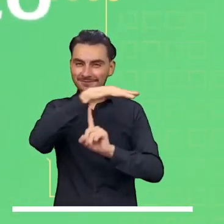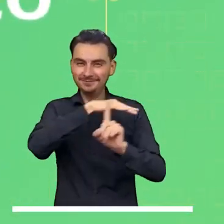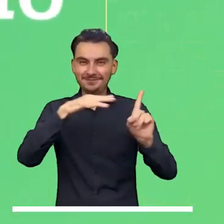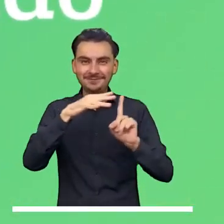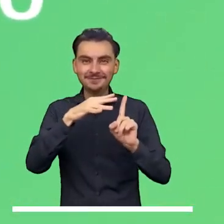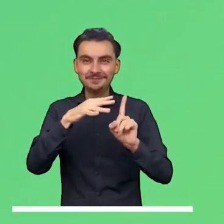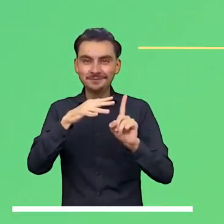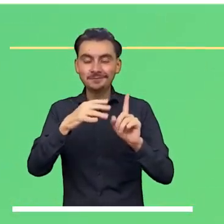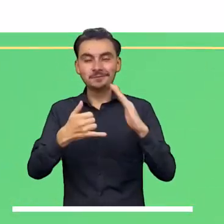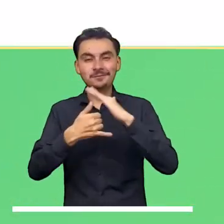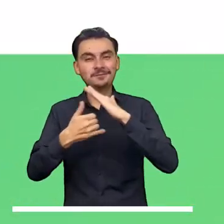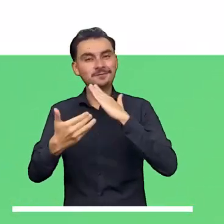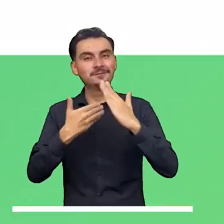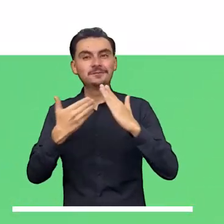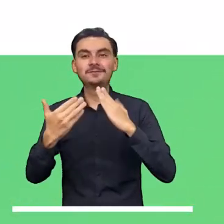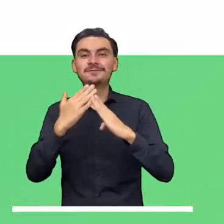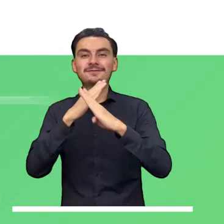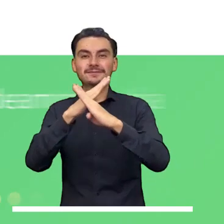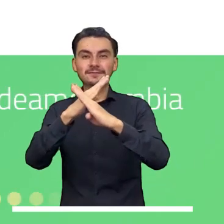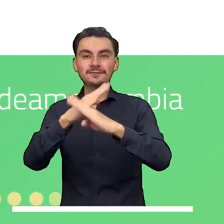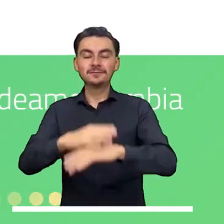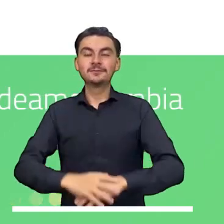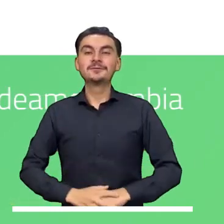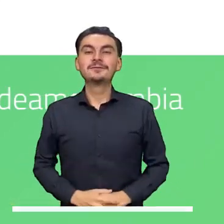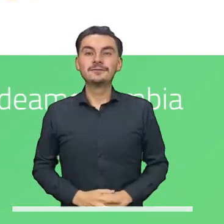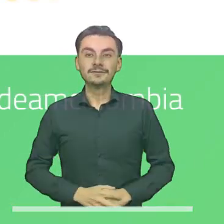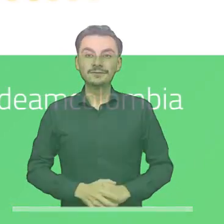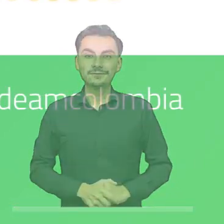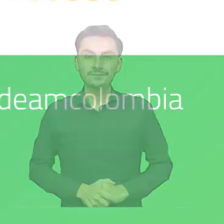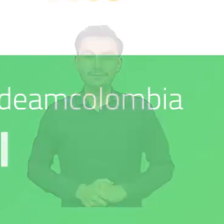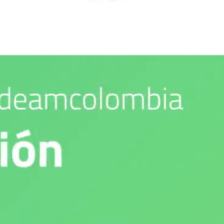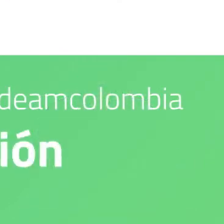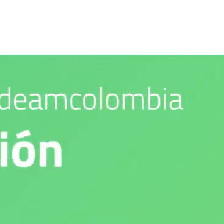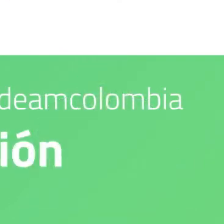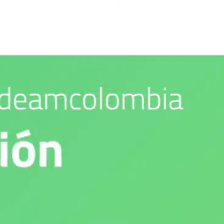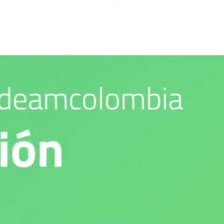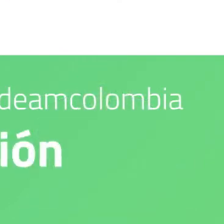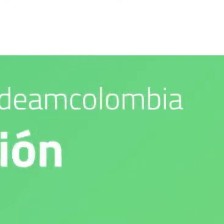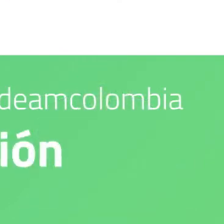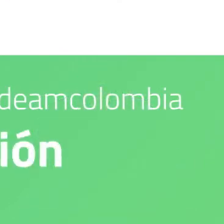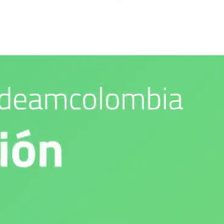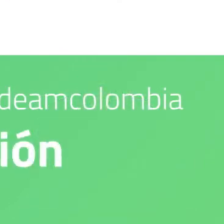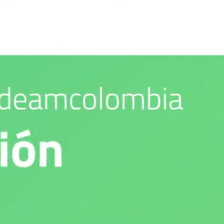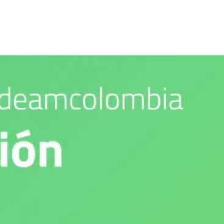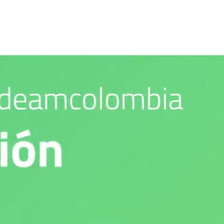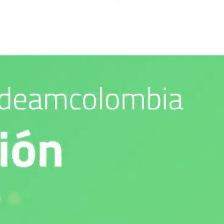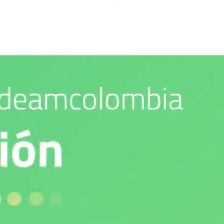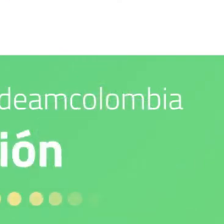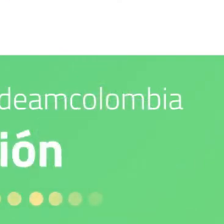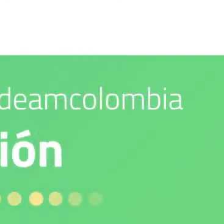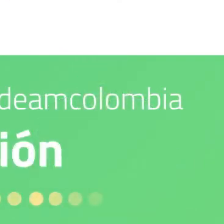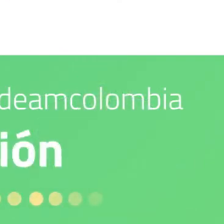Nuestro compromiso es con el medio ambiente. IDEAM es confianza y prevención.